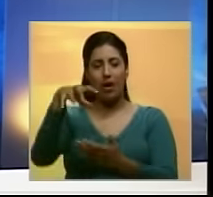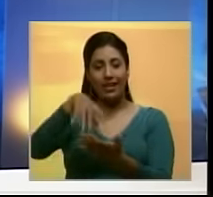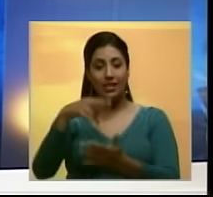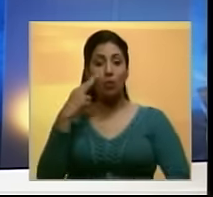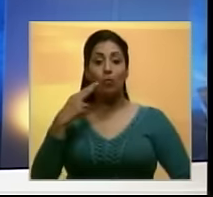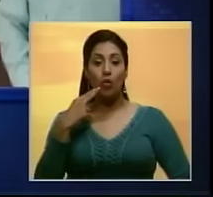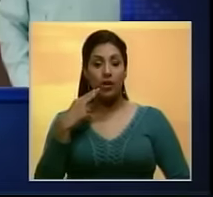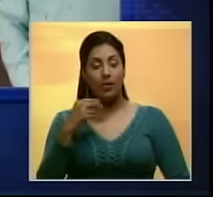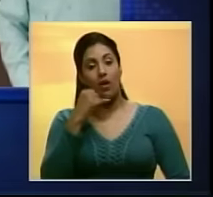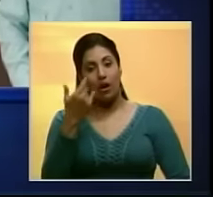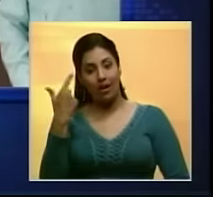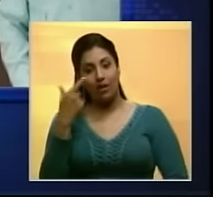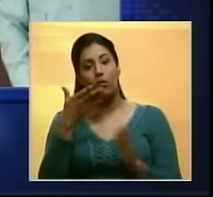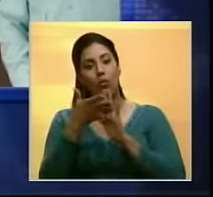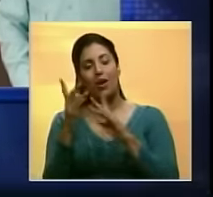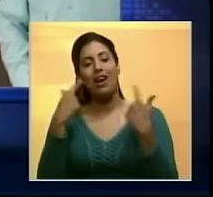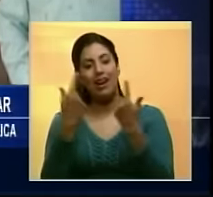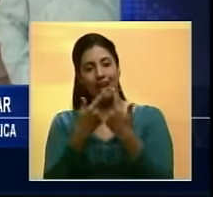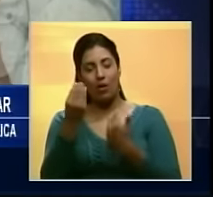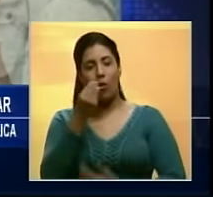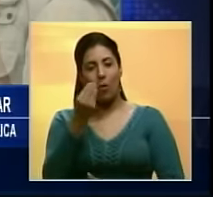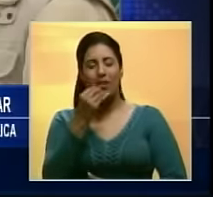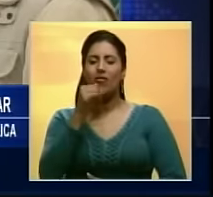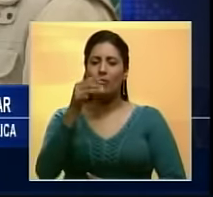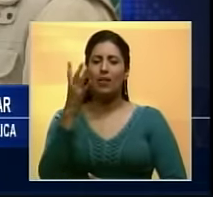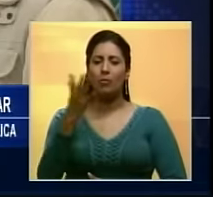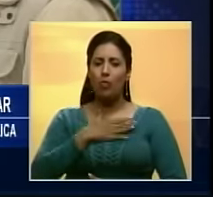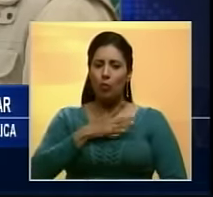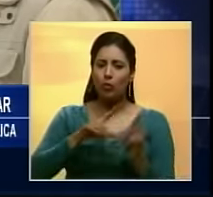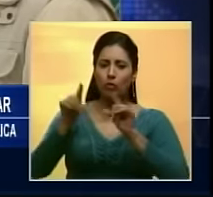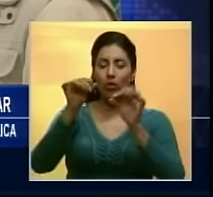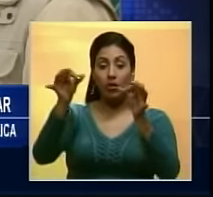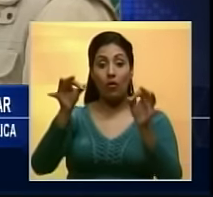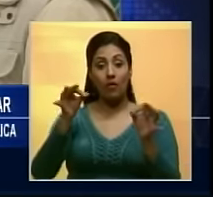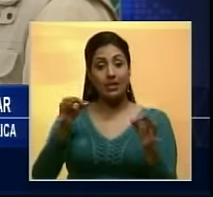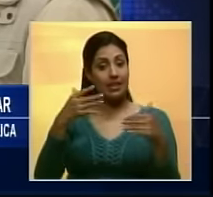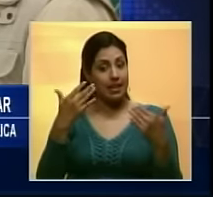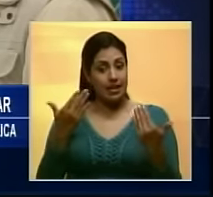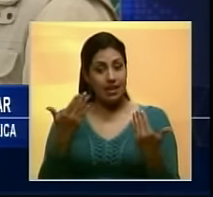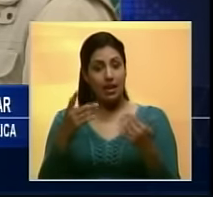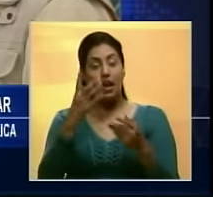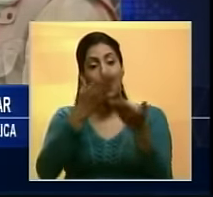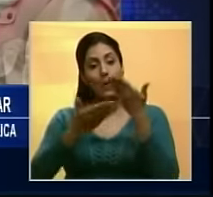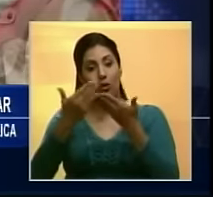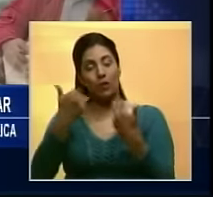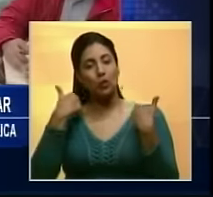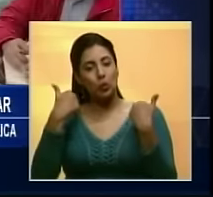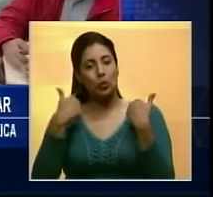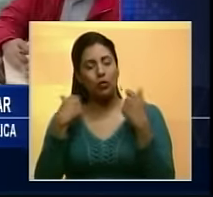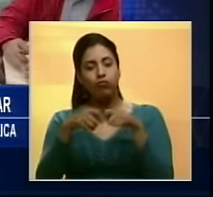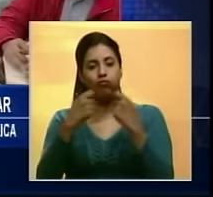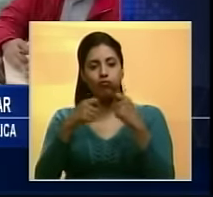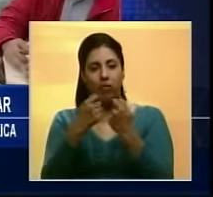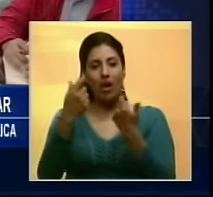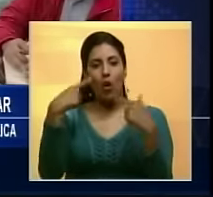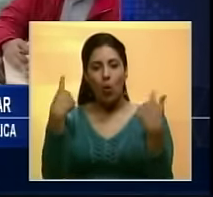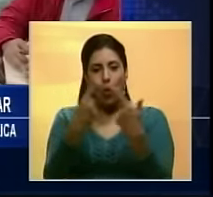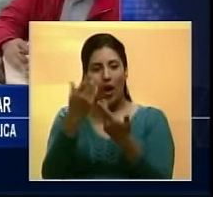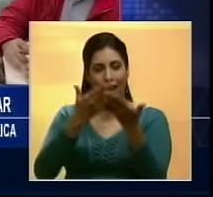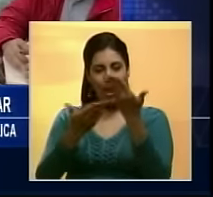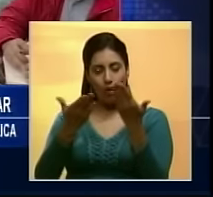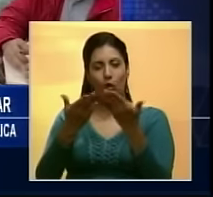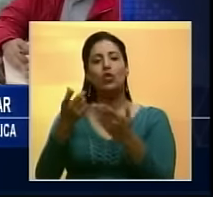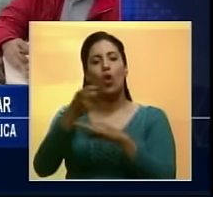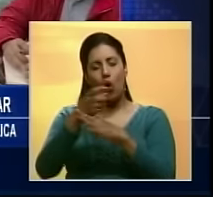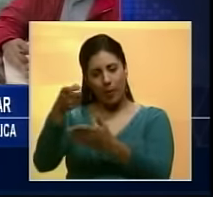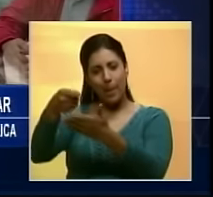estado Bolívar. El titular de la cartera alimentaria informó a través de su cuenta oficial en Twitter que los comerciantes que sufrieron daños en sus establecimientos